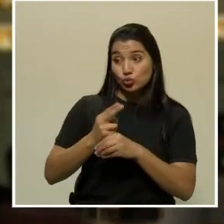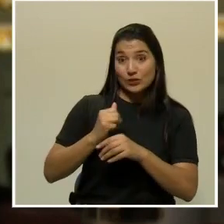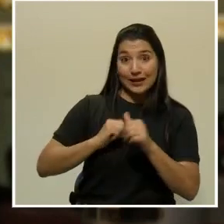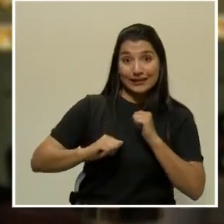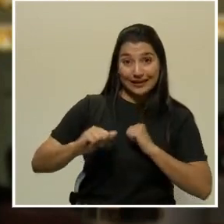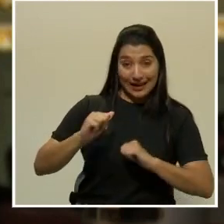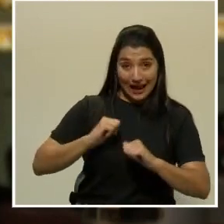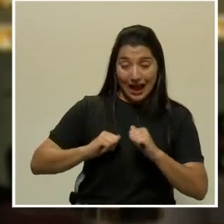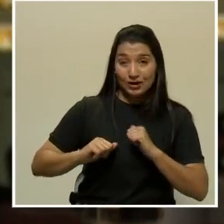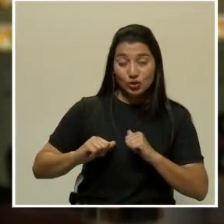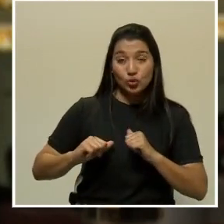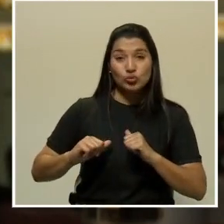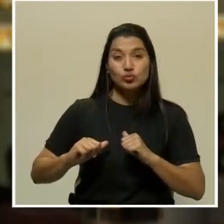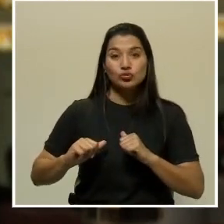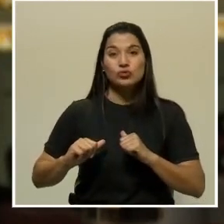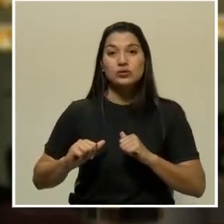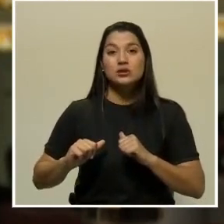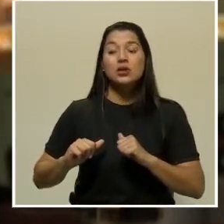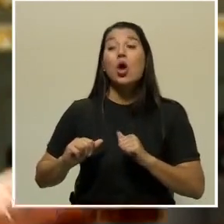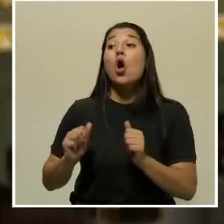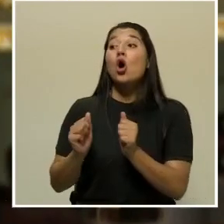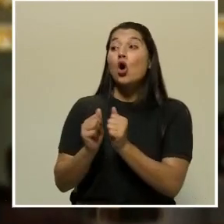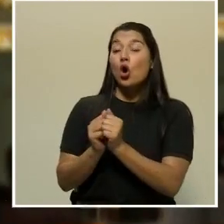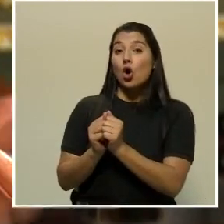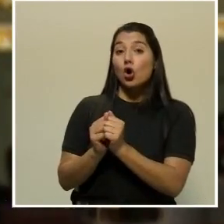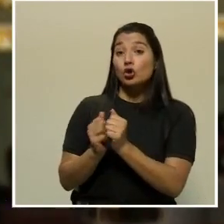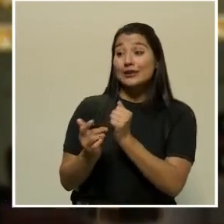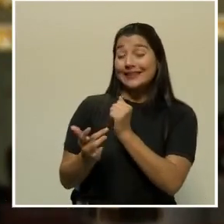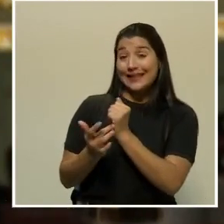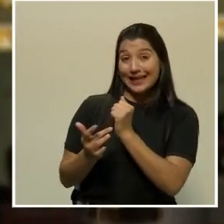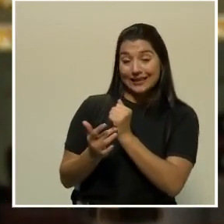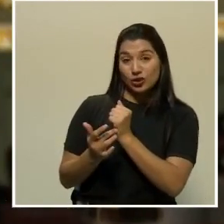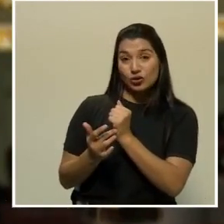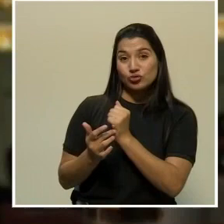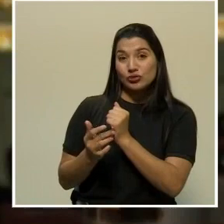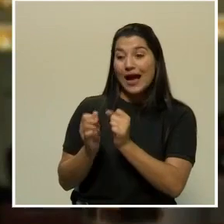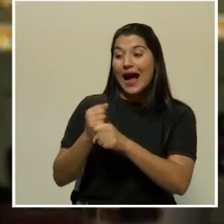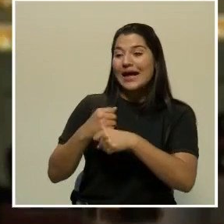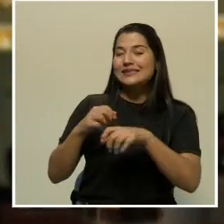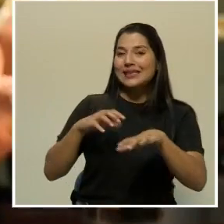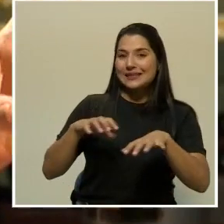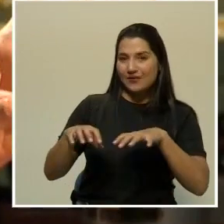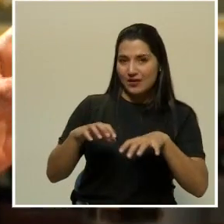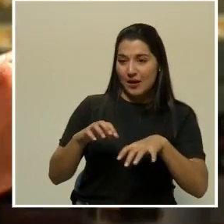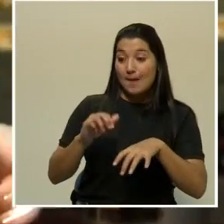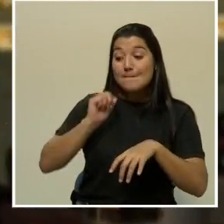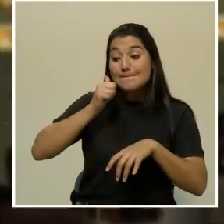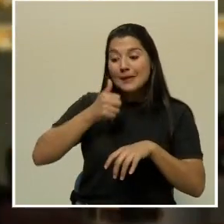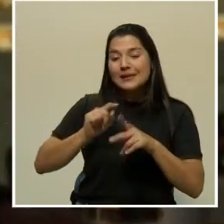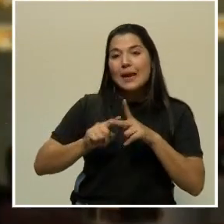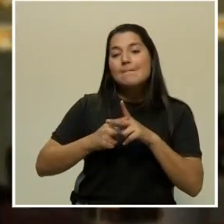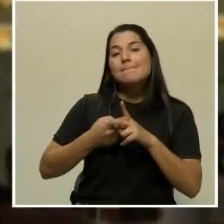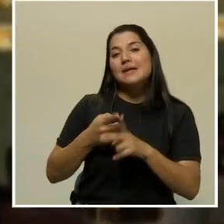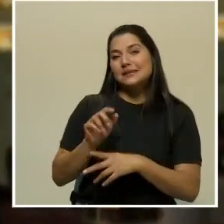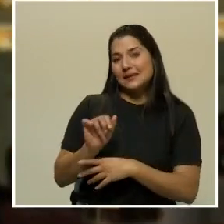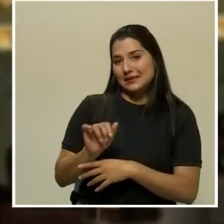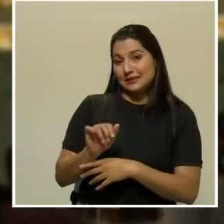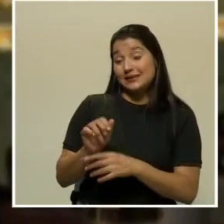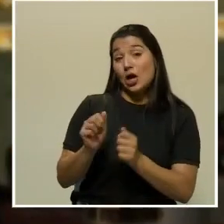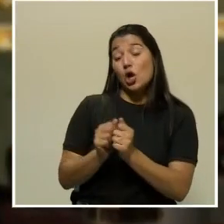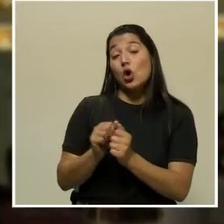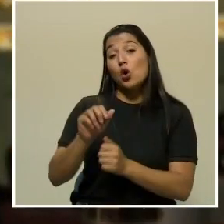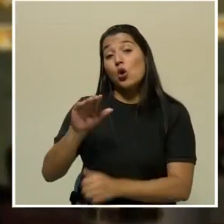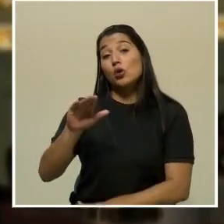atendíamos con nuestros técnicos especializados y pues eso es lo que va a empezar mañana. Por medio del CEPAC, el Teatro